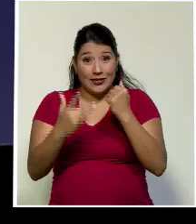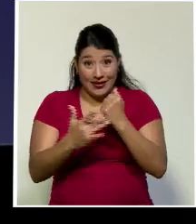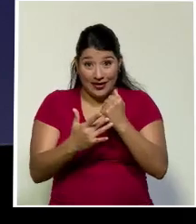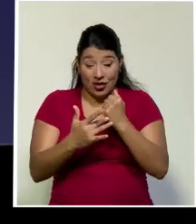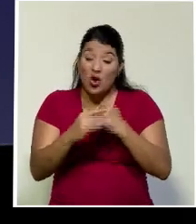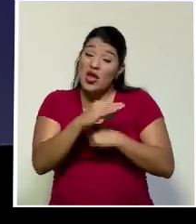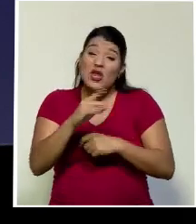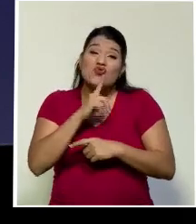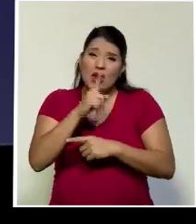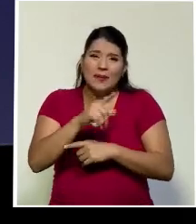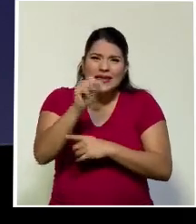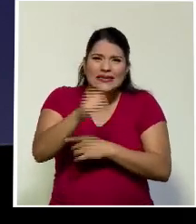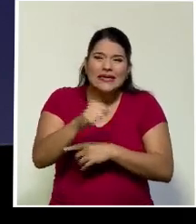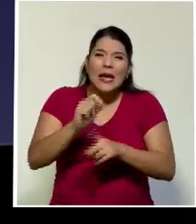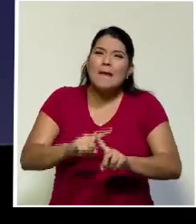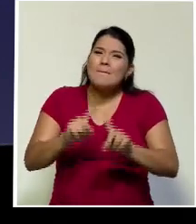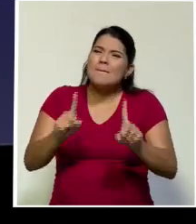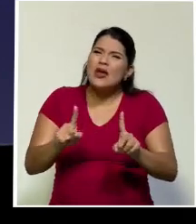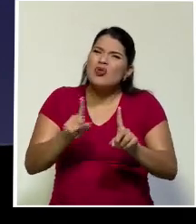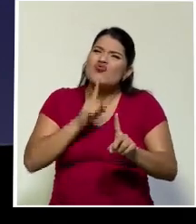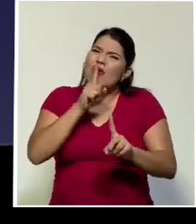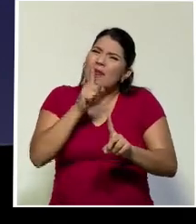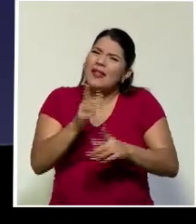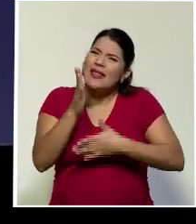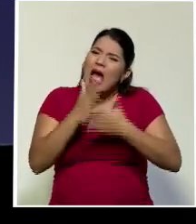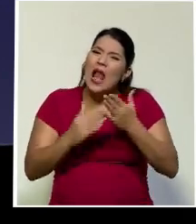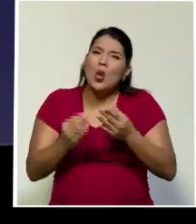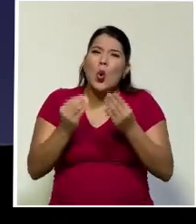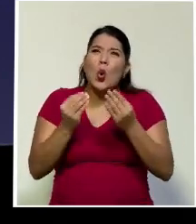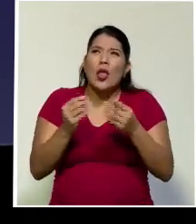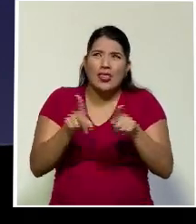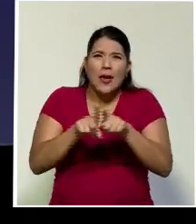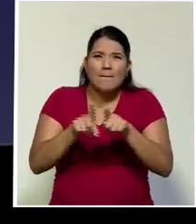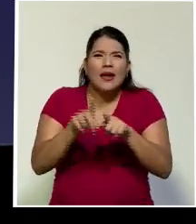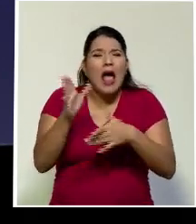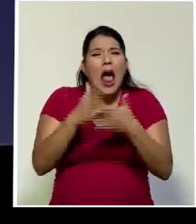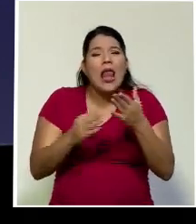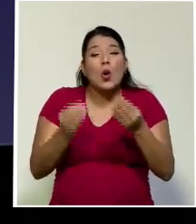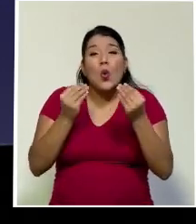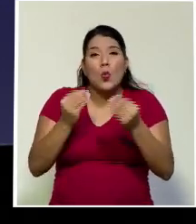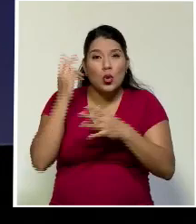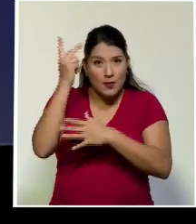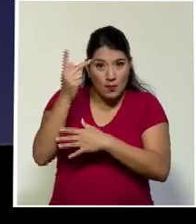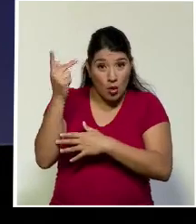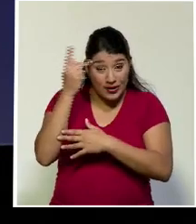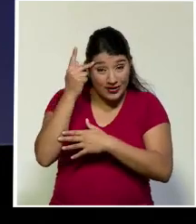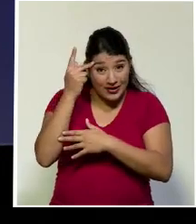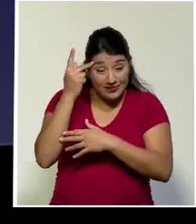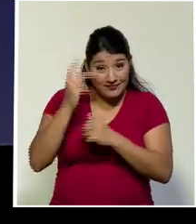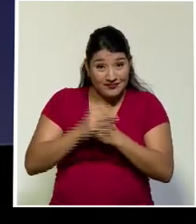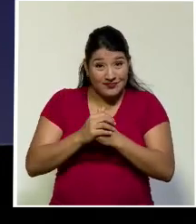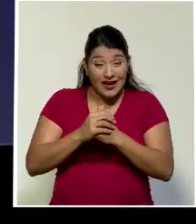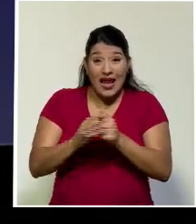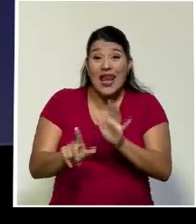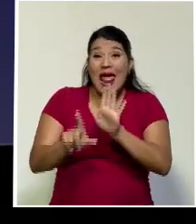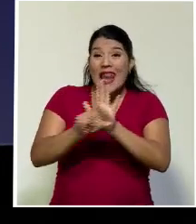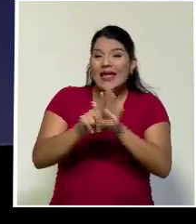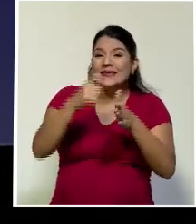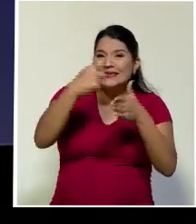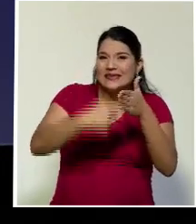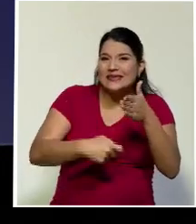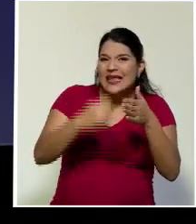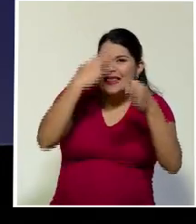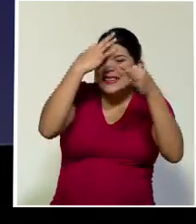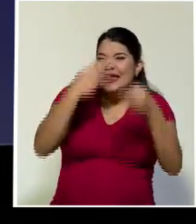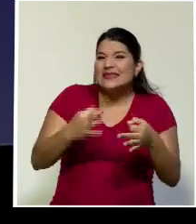es algo también muy político. La política tributaria decide quién va a llevar, qué